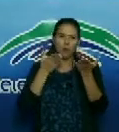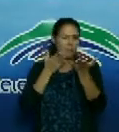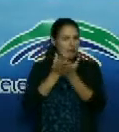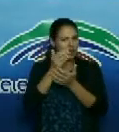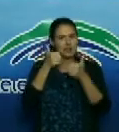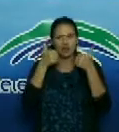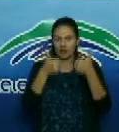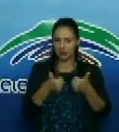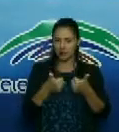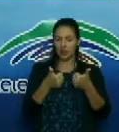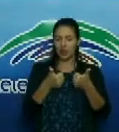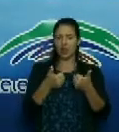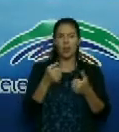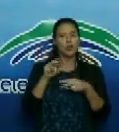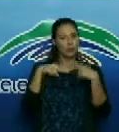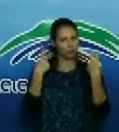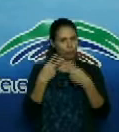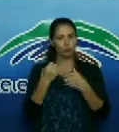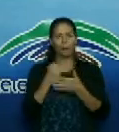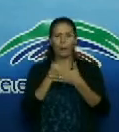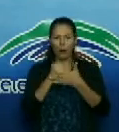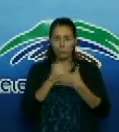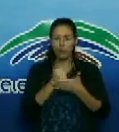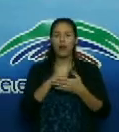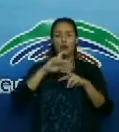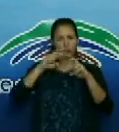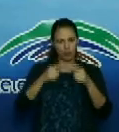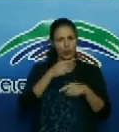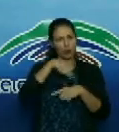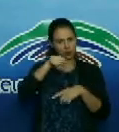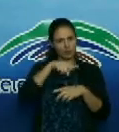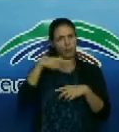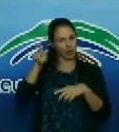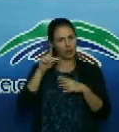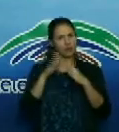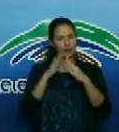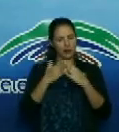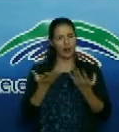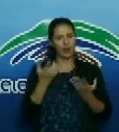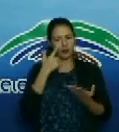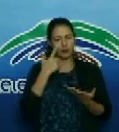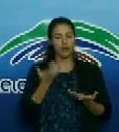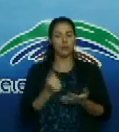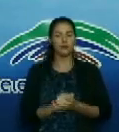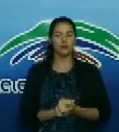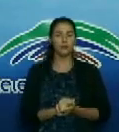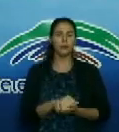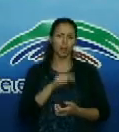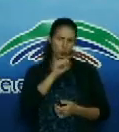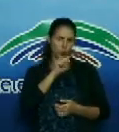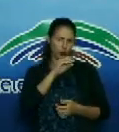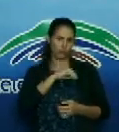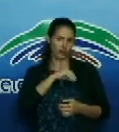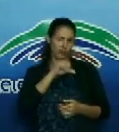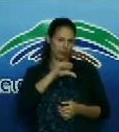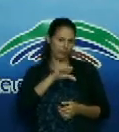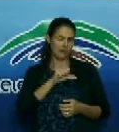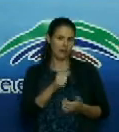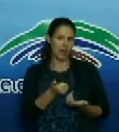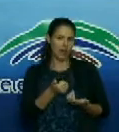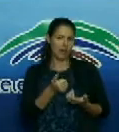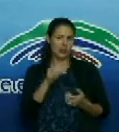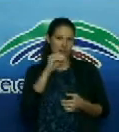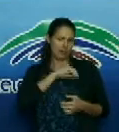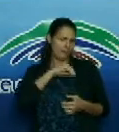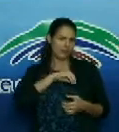y volver felizmente a su hogar. ¿Usted sintió miedo alguna vez? Bueno, justamente el primer día